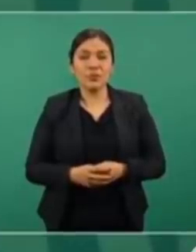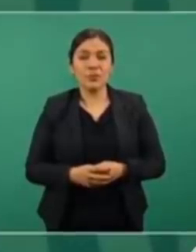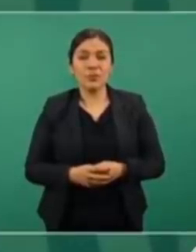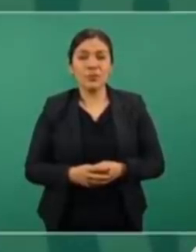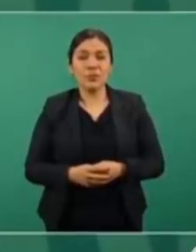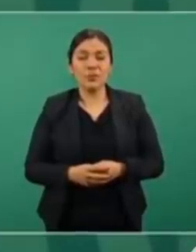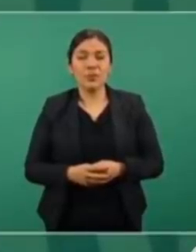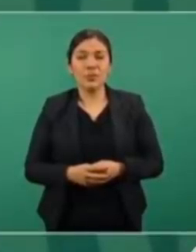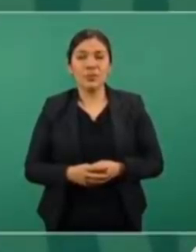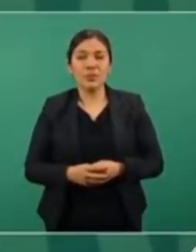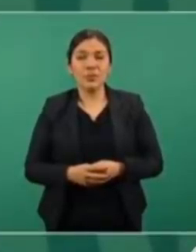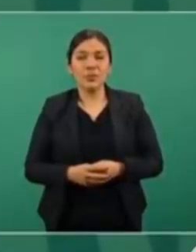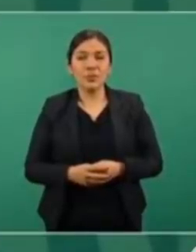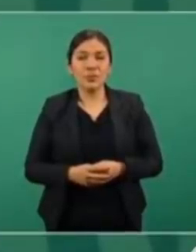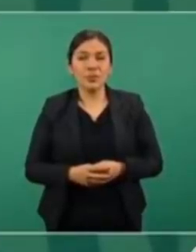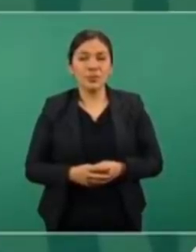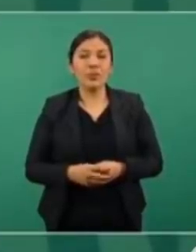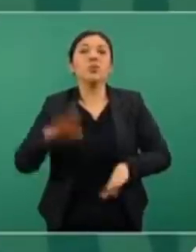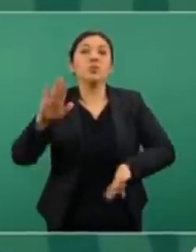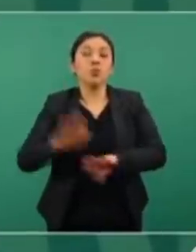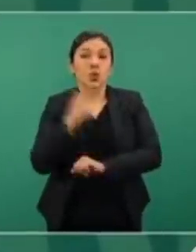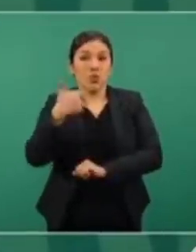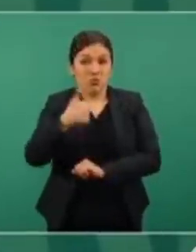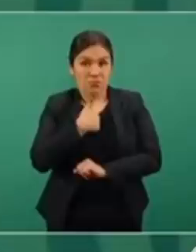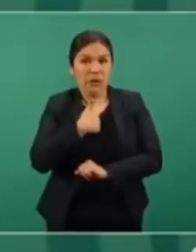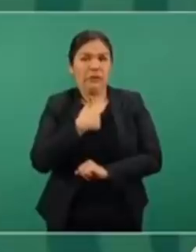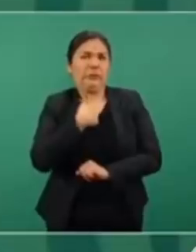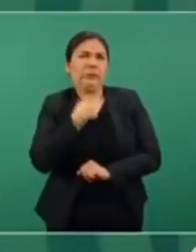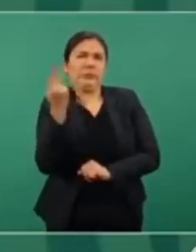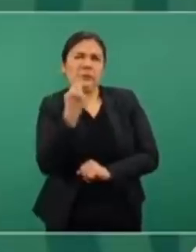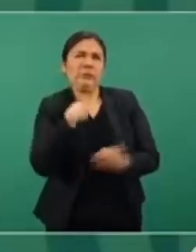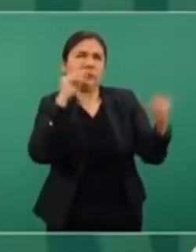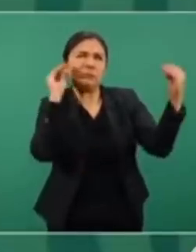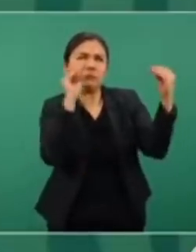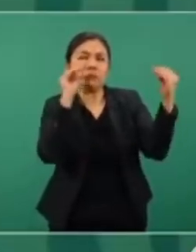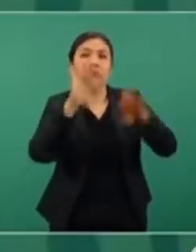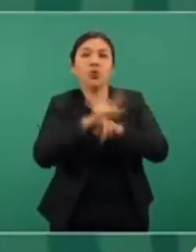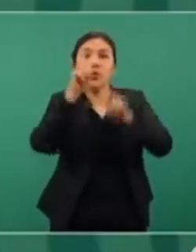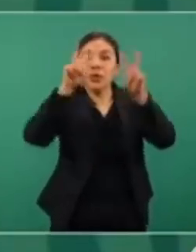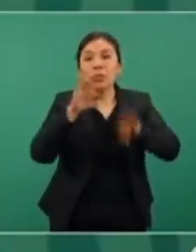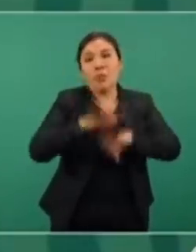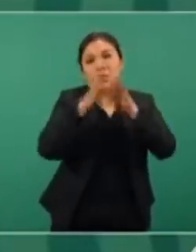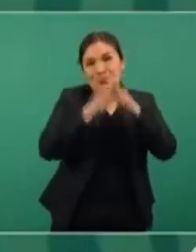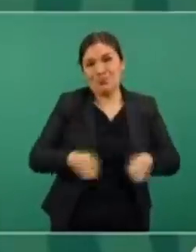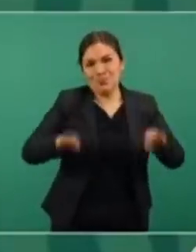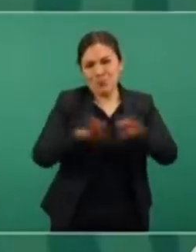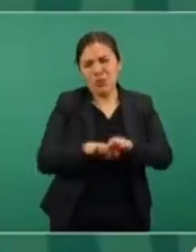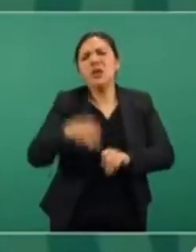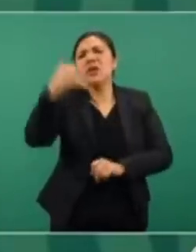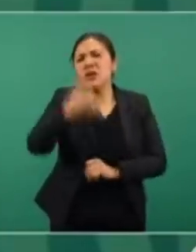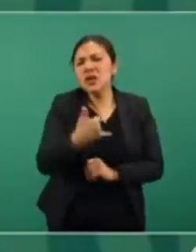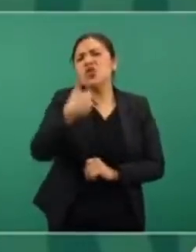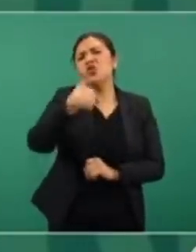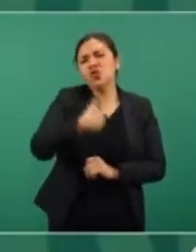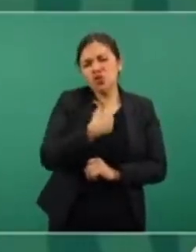nos importa muchísimo y además tengo la confianza